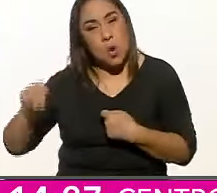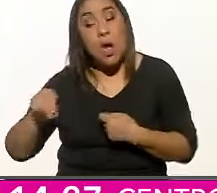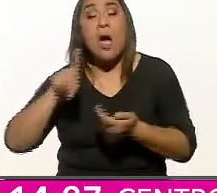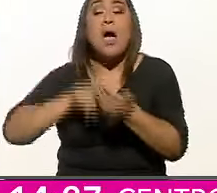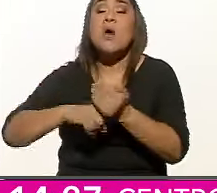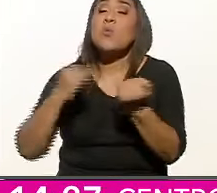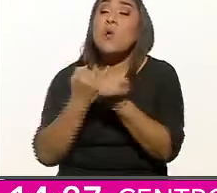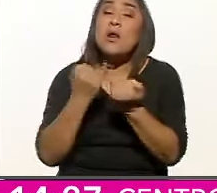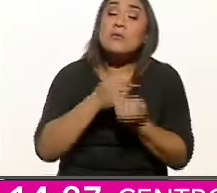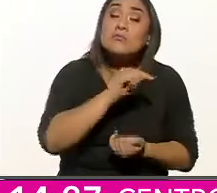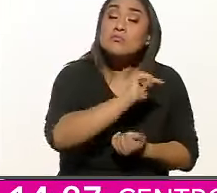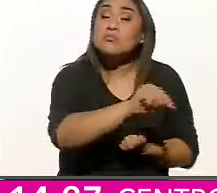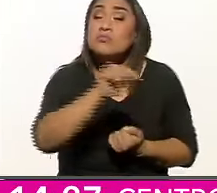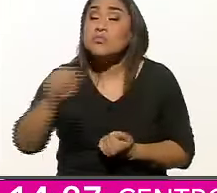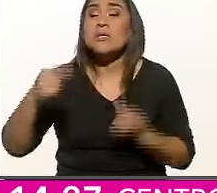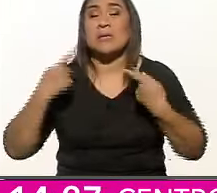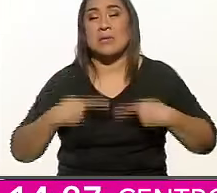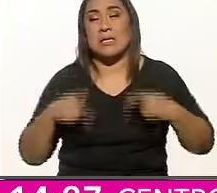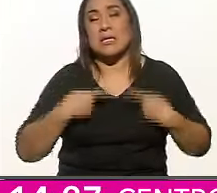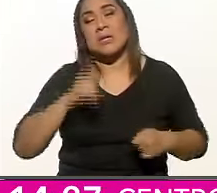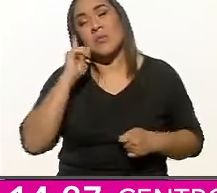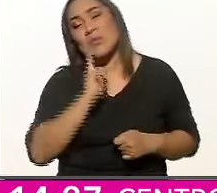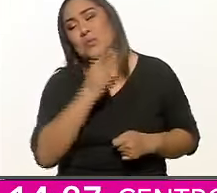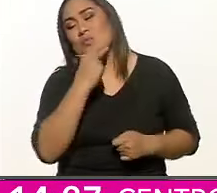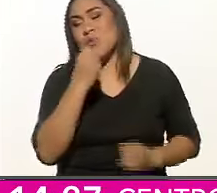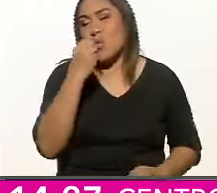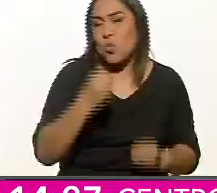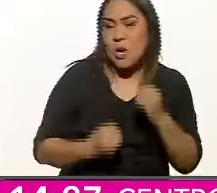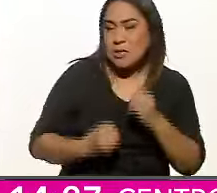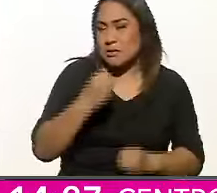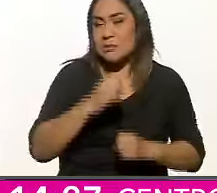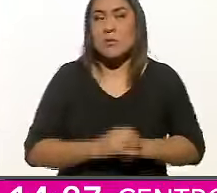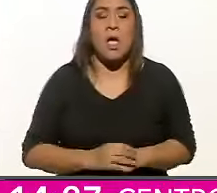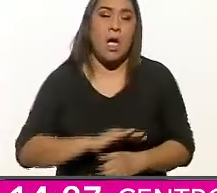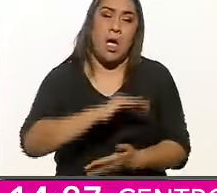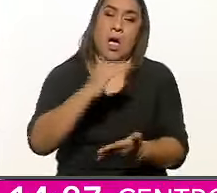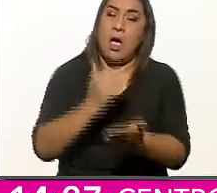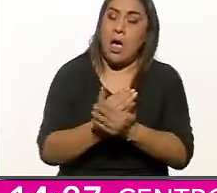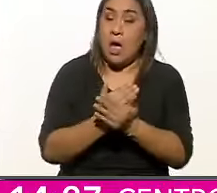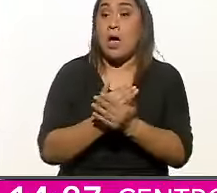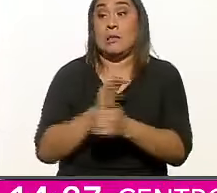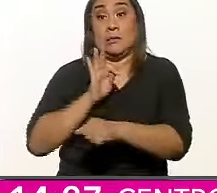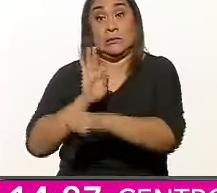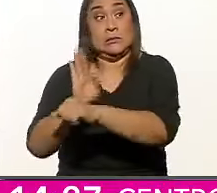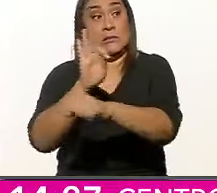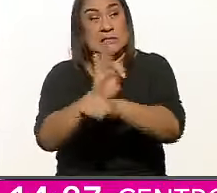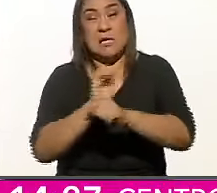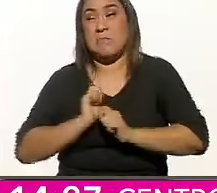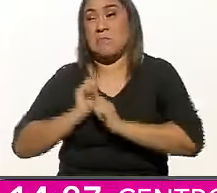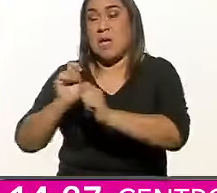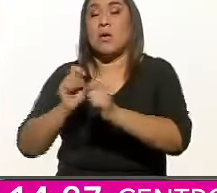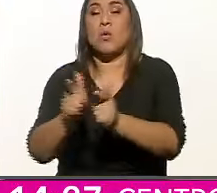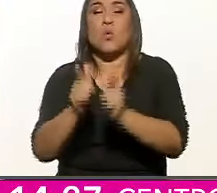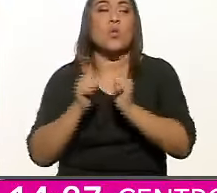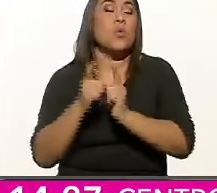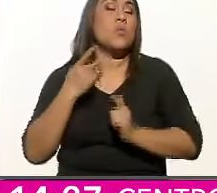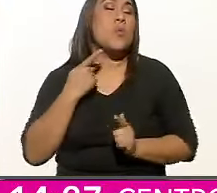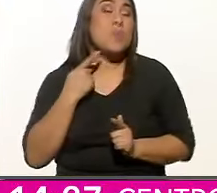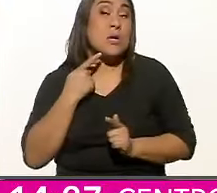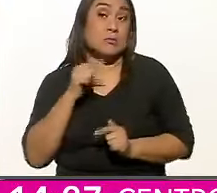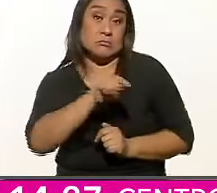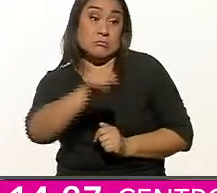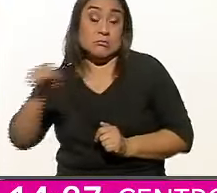magistrados y ministros. No serán más las cúpulas de los partidos políticos las que